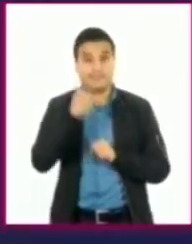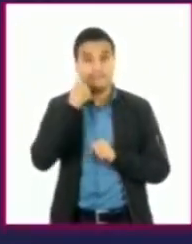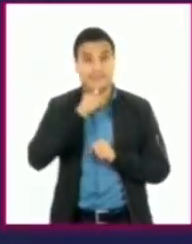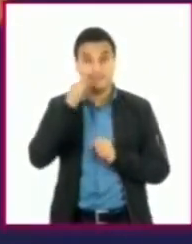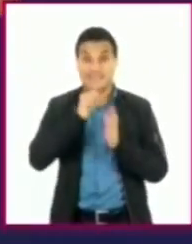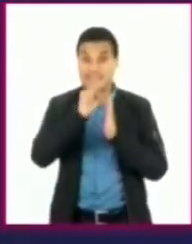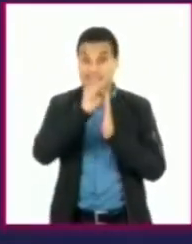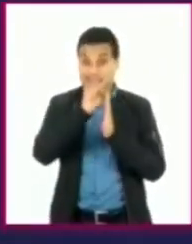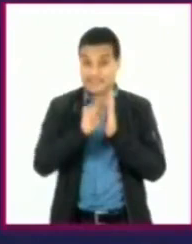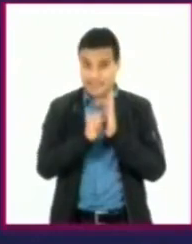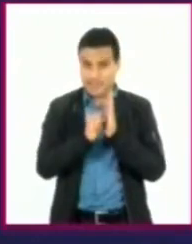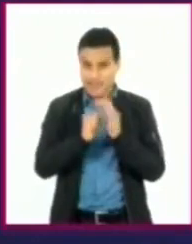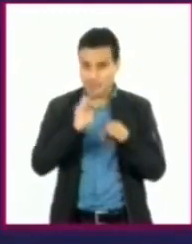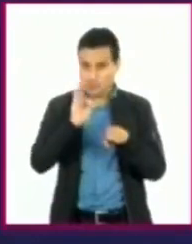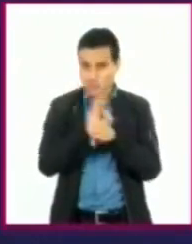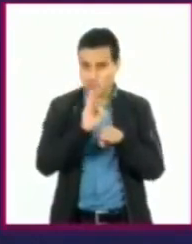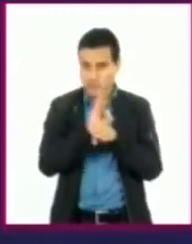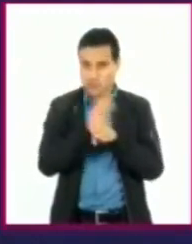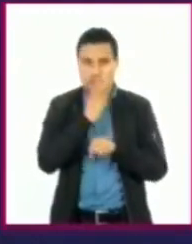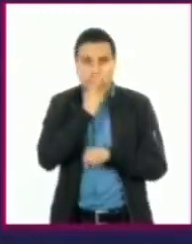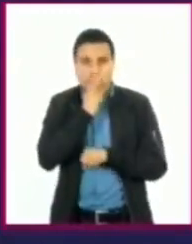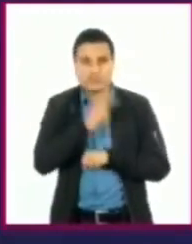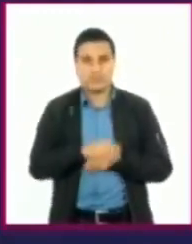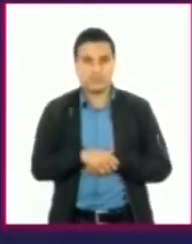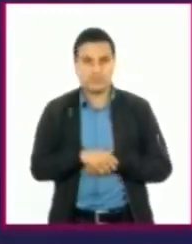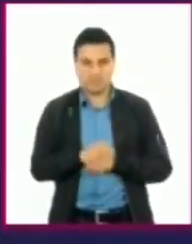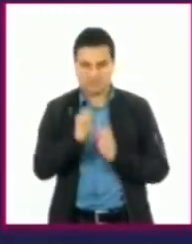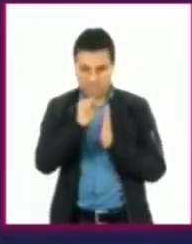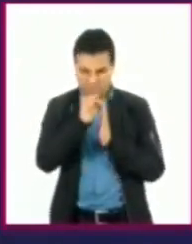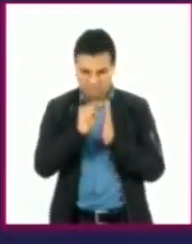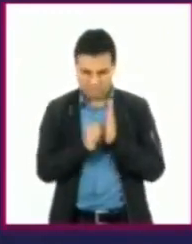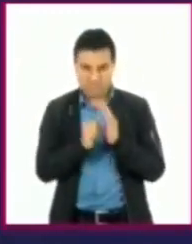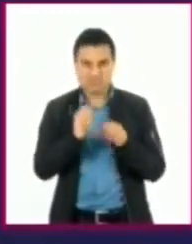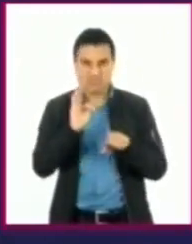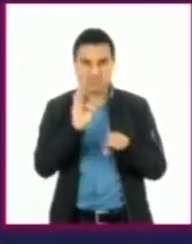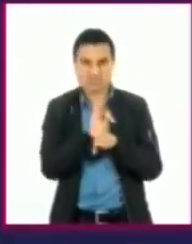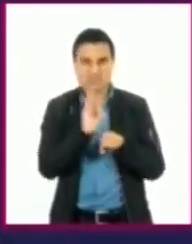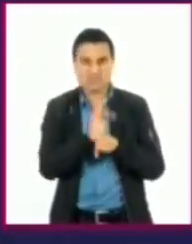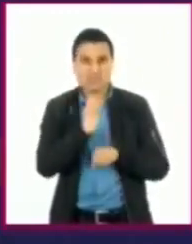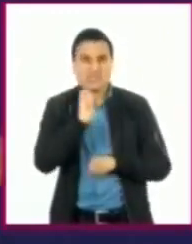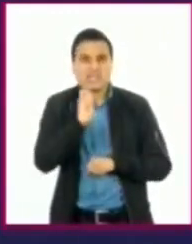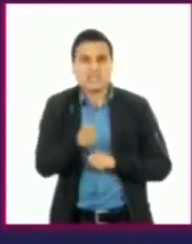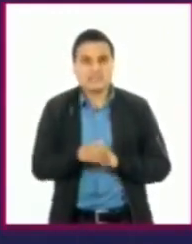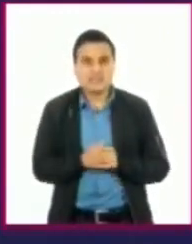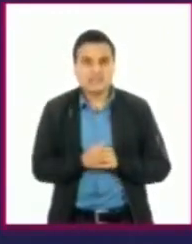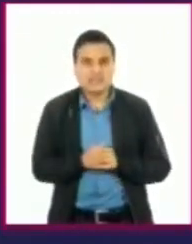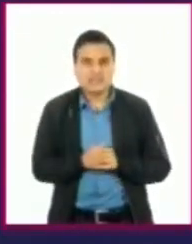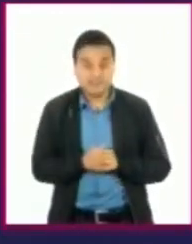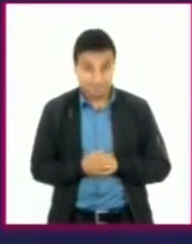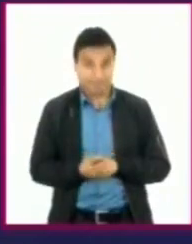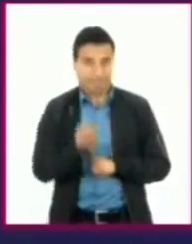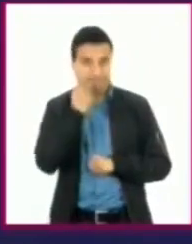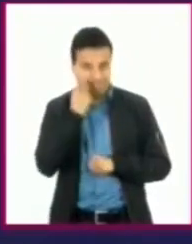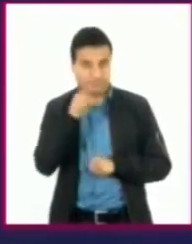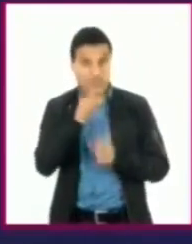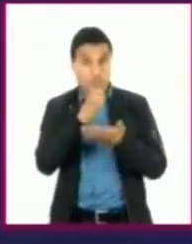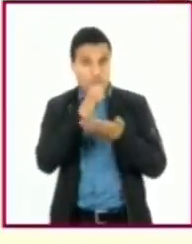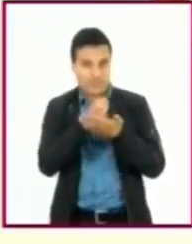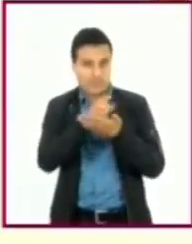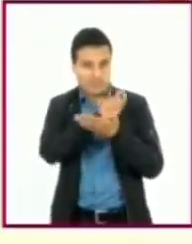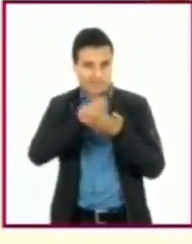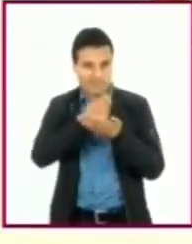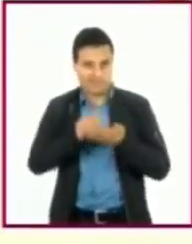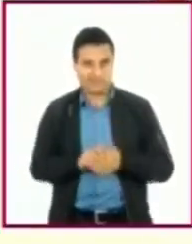¿Qué es el sistema inmunológico? ¿Tú sabes qué es? Te invito a que anotes en tu cuaderno lo siguiente.